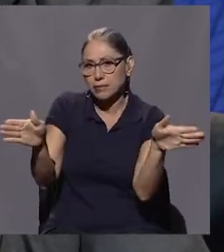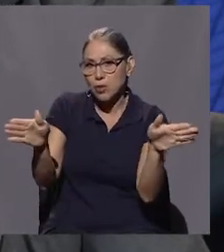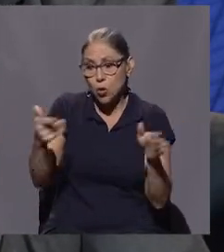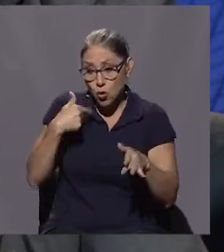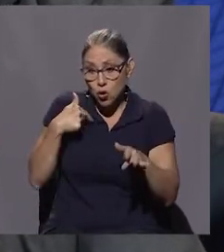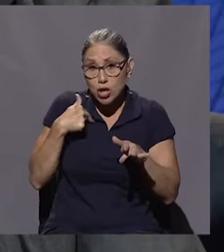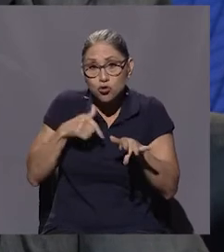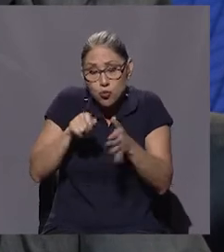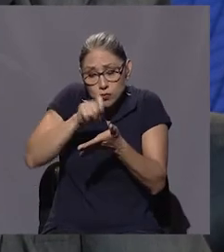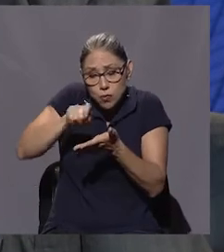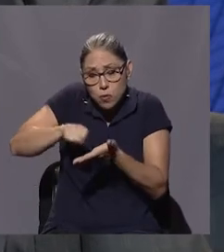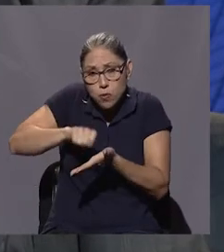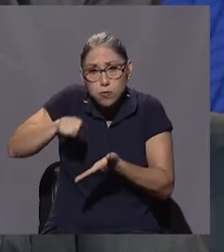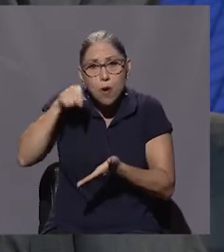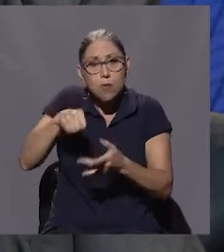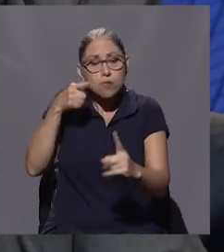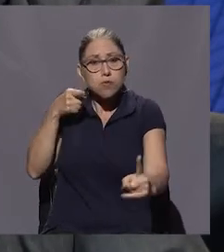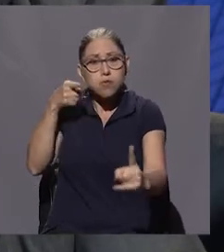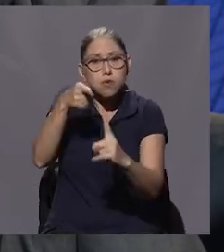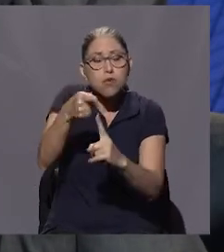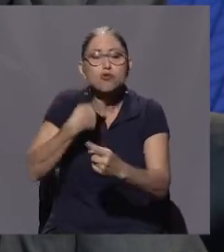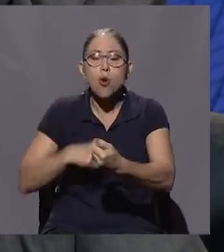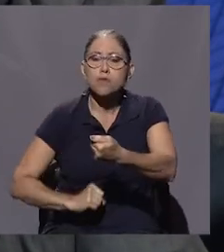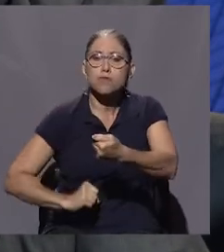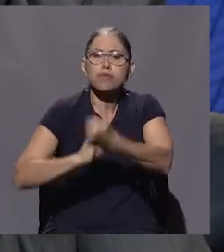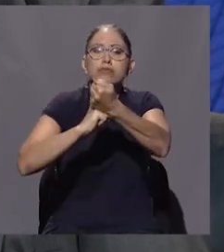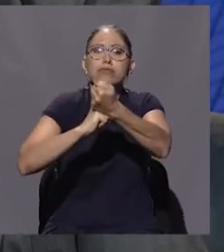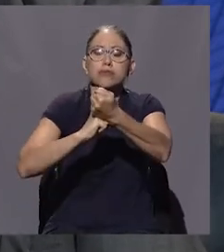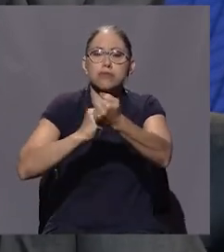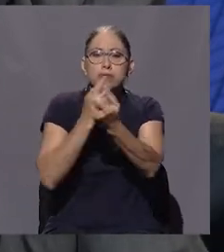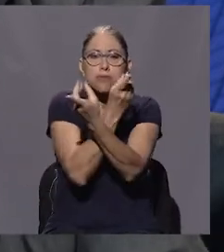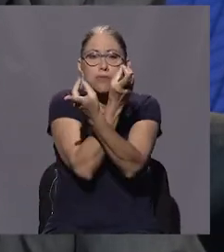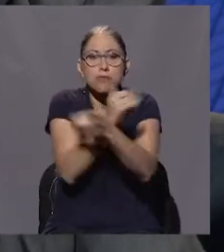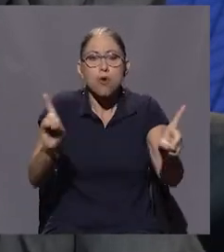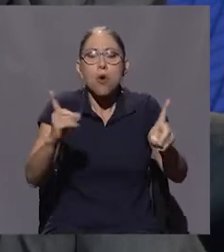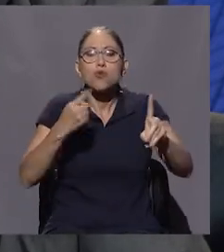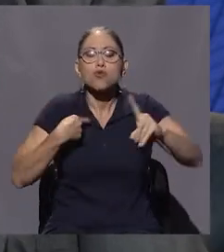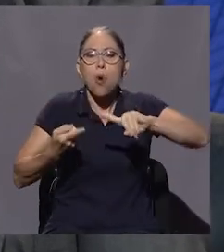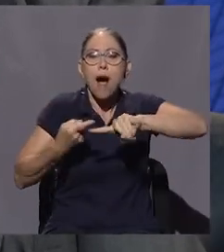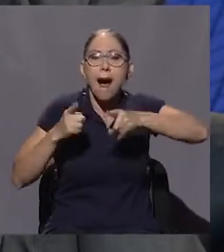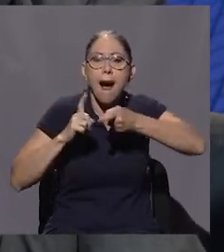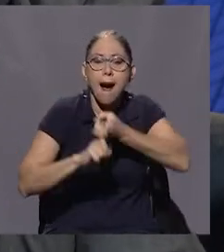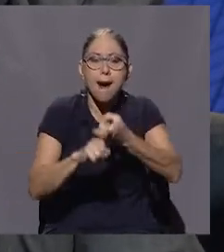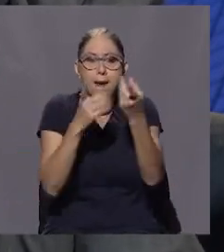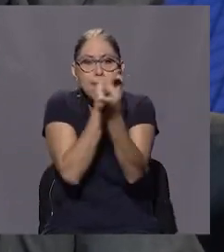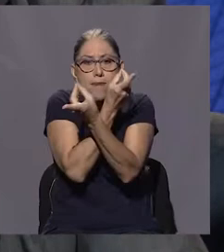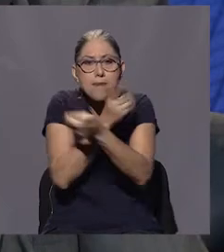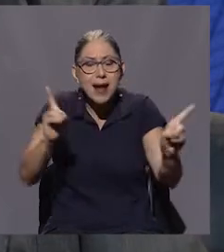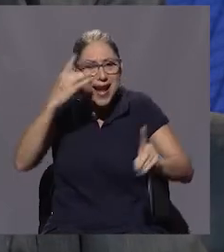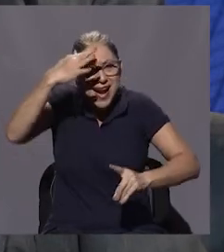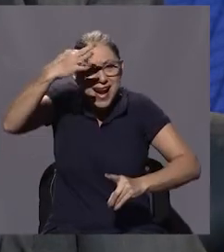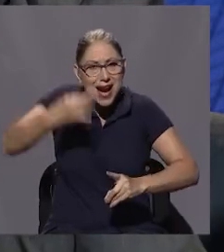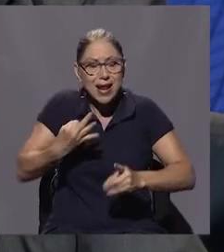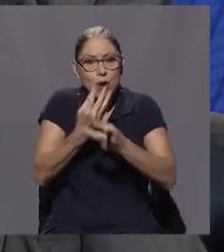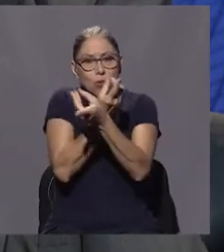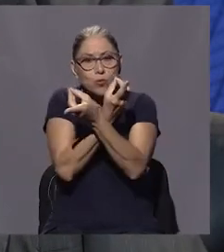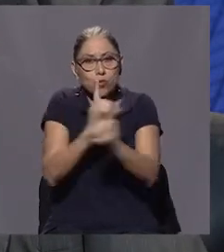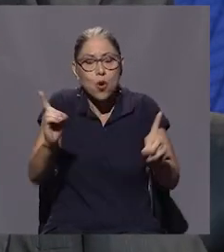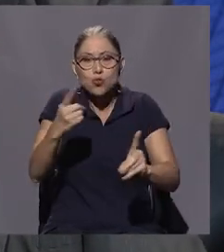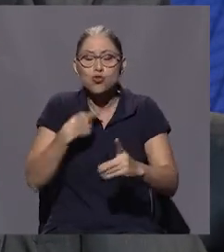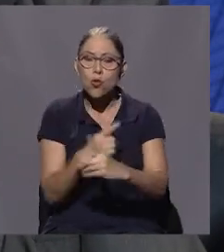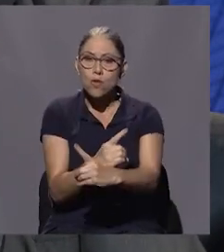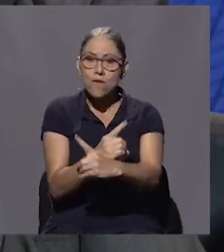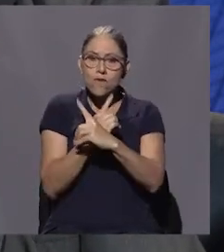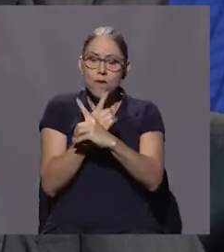tienen un propósito. Yo soy pro-democracia. Soy amigo de la democracia. Creo en la democracia. Y defiendo la